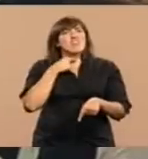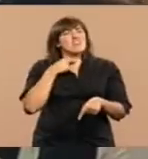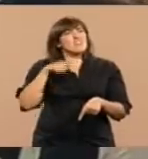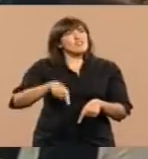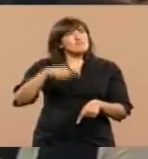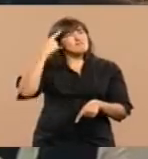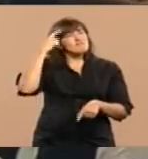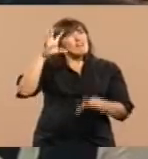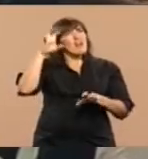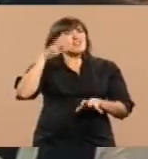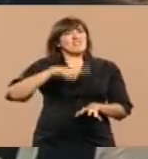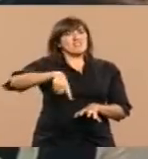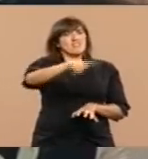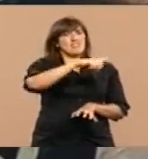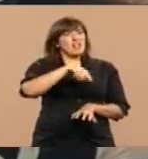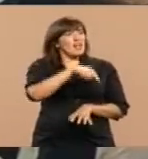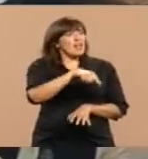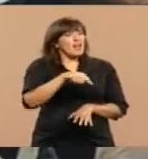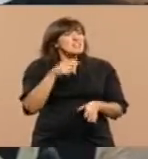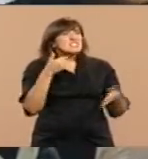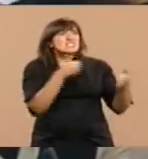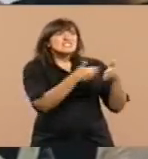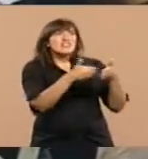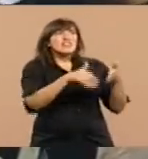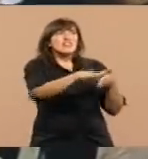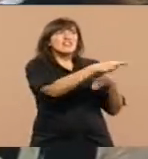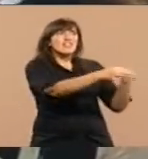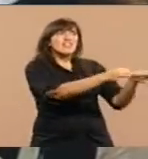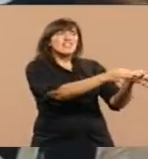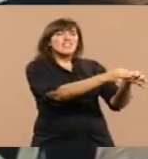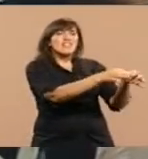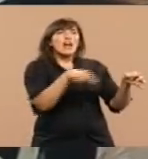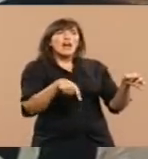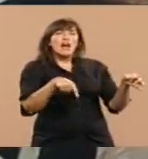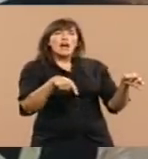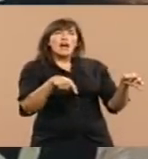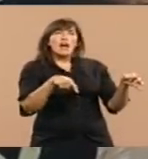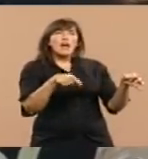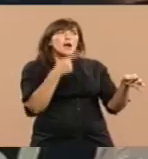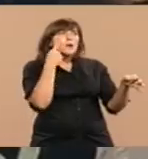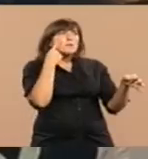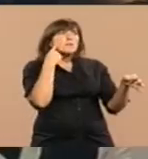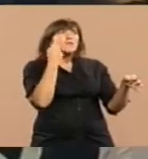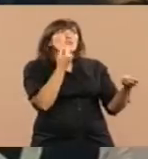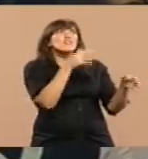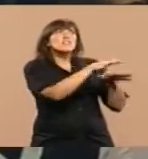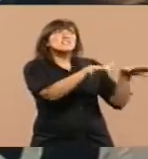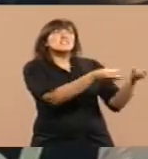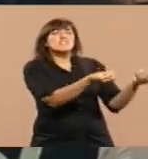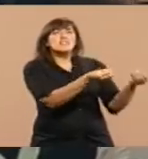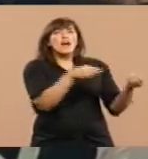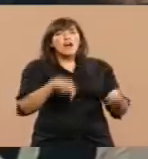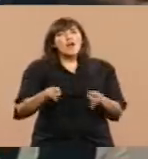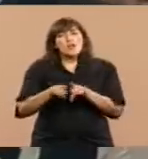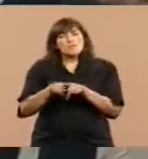combatientes, cuando recién escuchaba el relato del maestro Cao, de la humedad, del